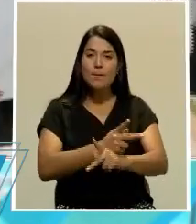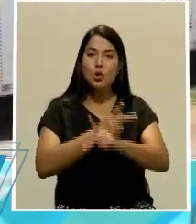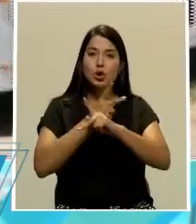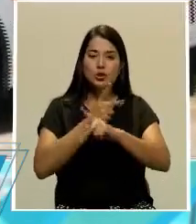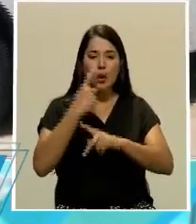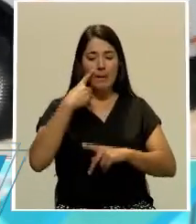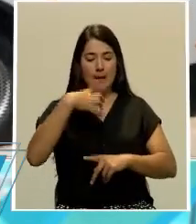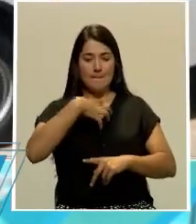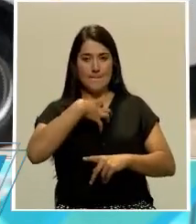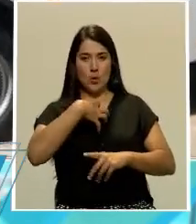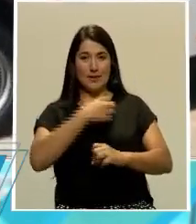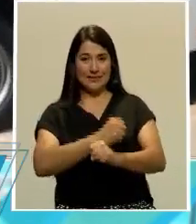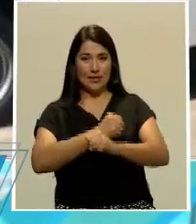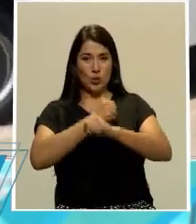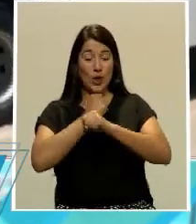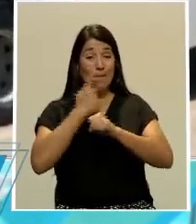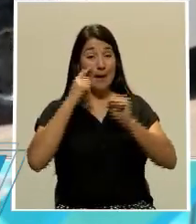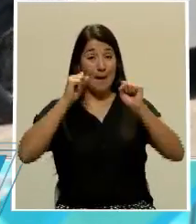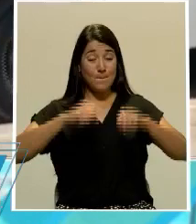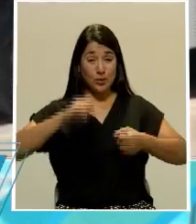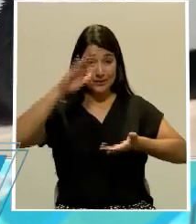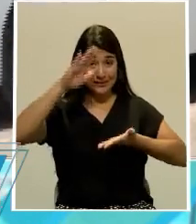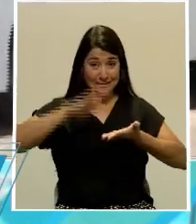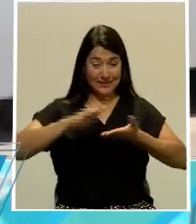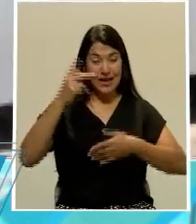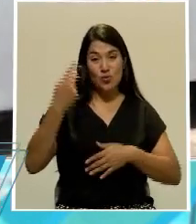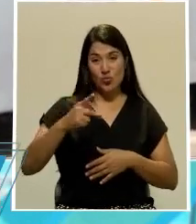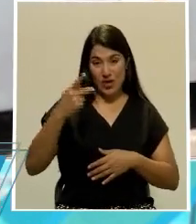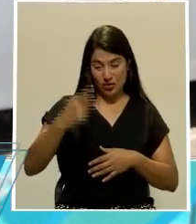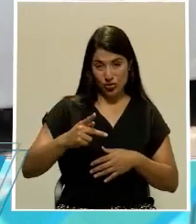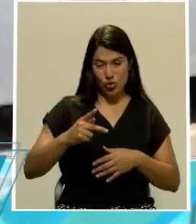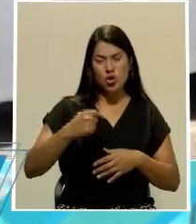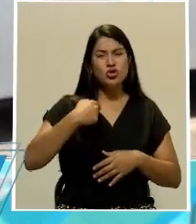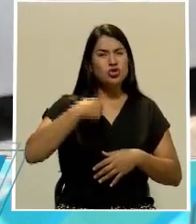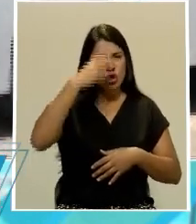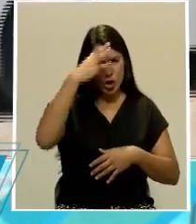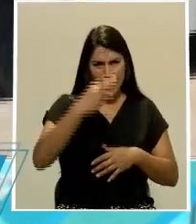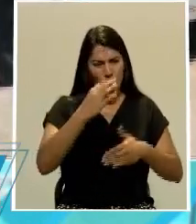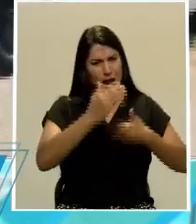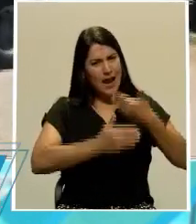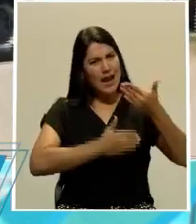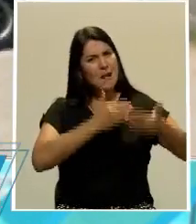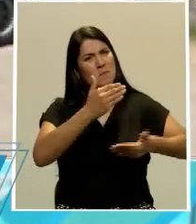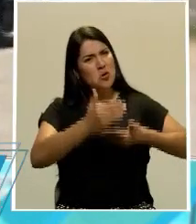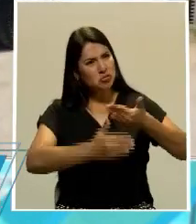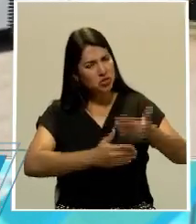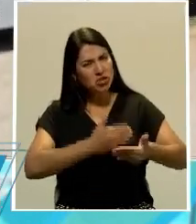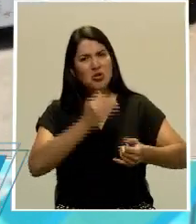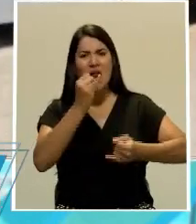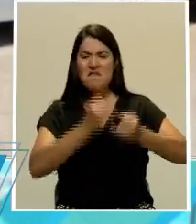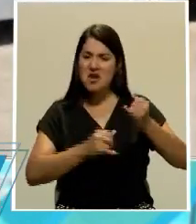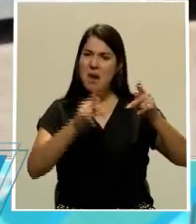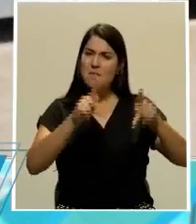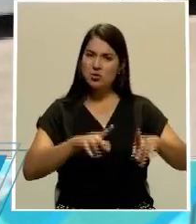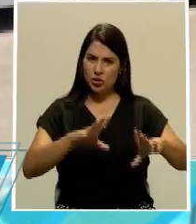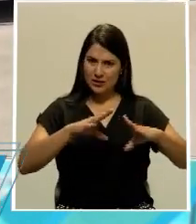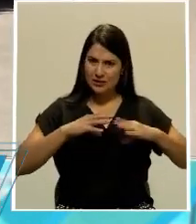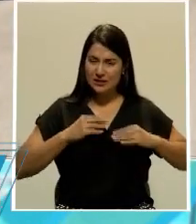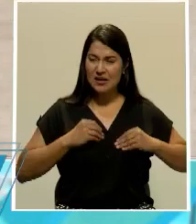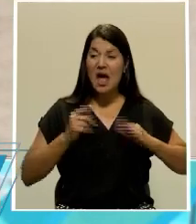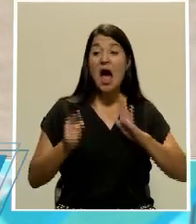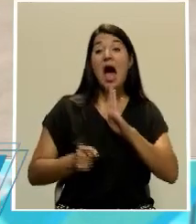para minimizar el riesgo de contagio. Creemos que realmente el proceso fue bastante aceptado. Tuvimos casos